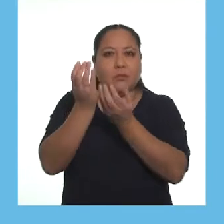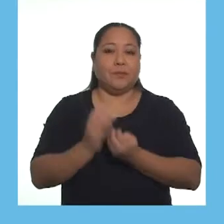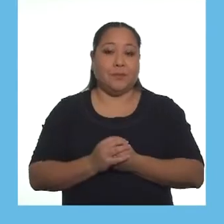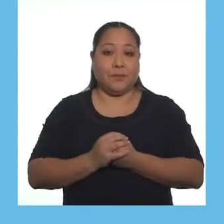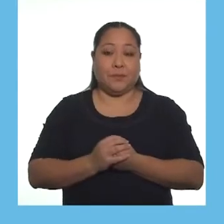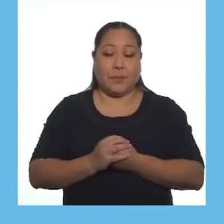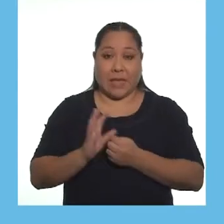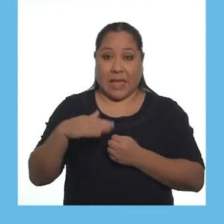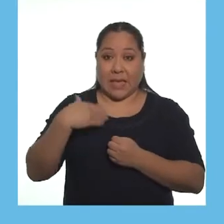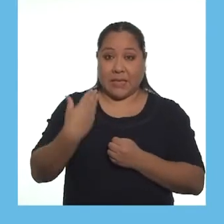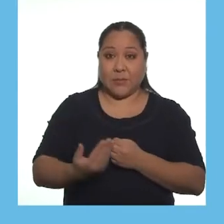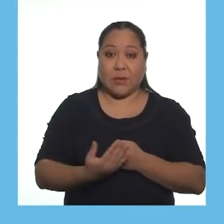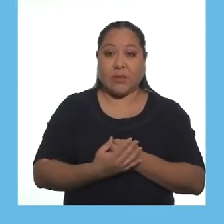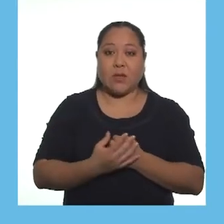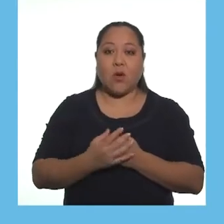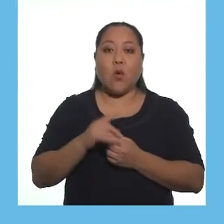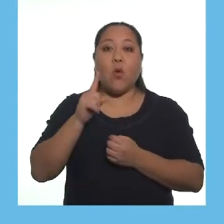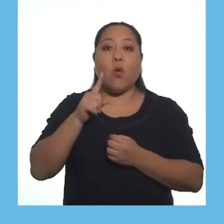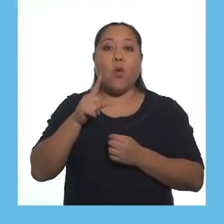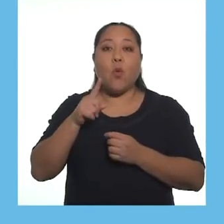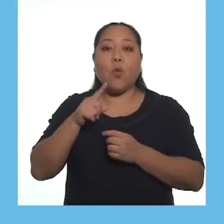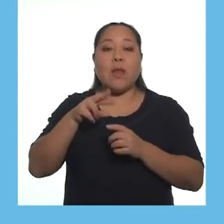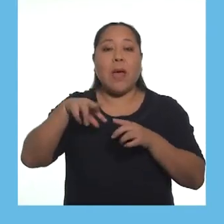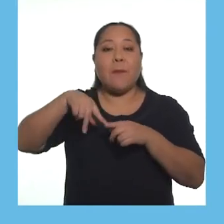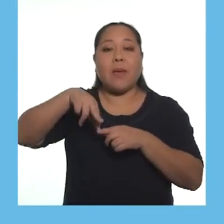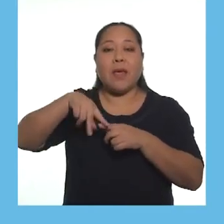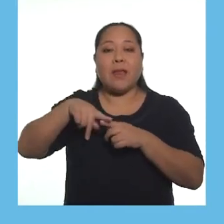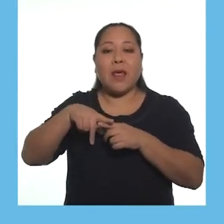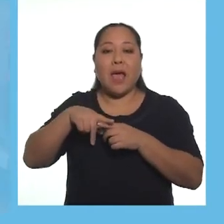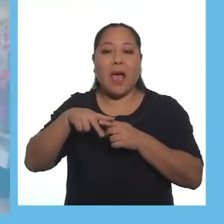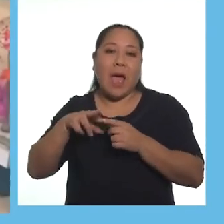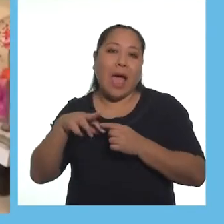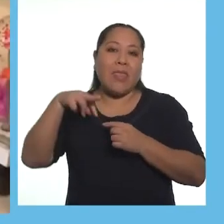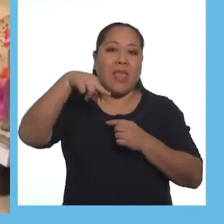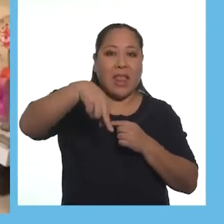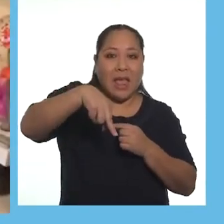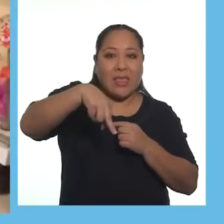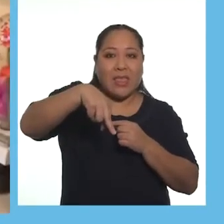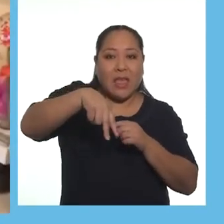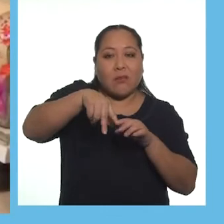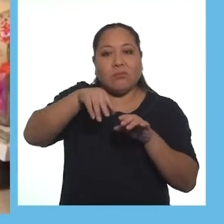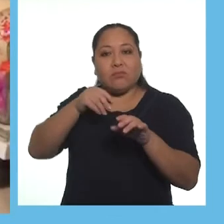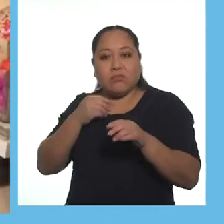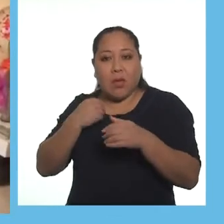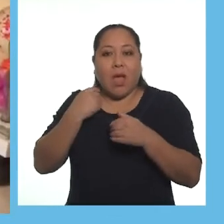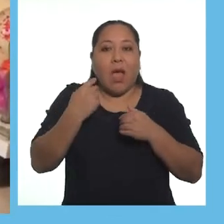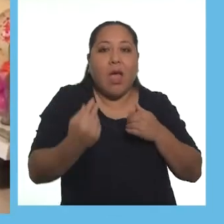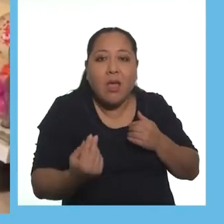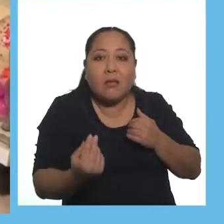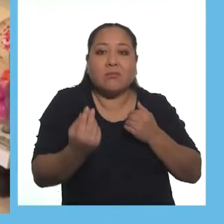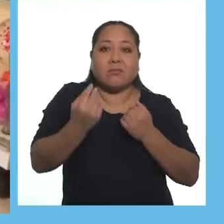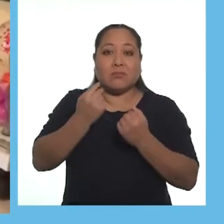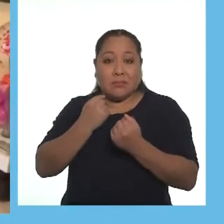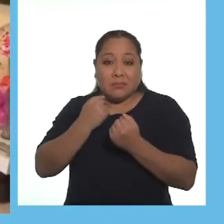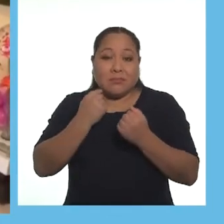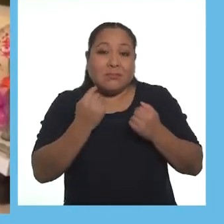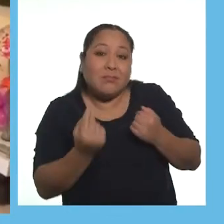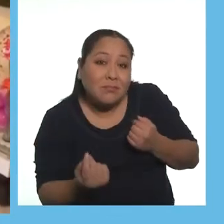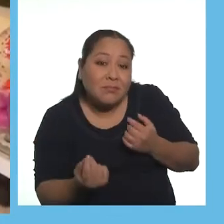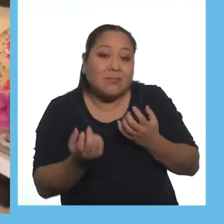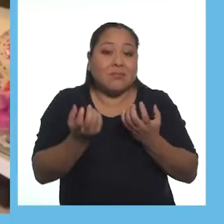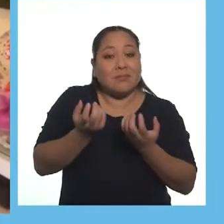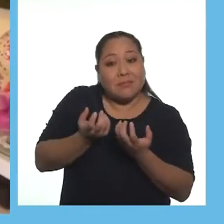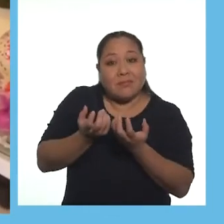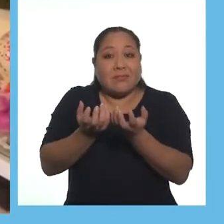ofrenda. Luego, coloquen una pierna hacia adelante y muevan el cuerpo de adelante hacia